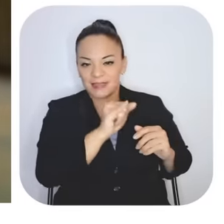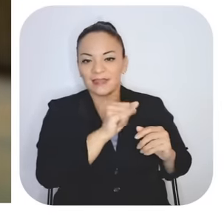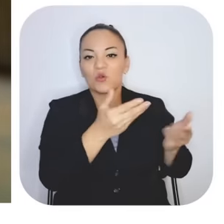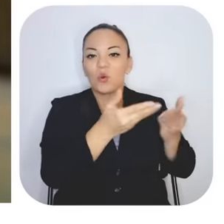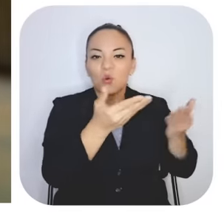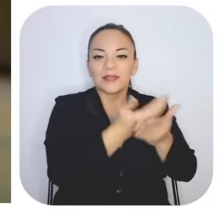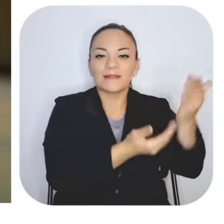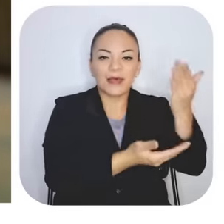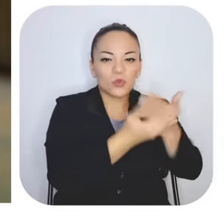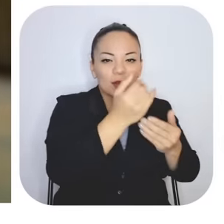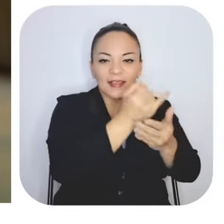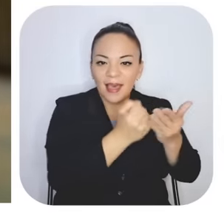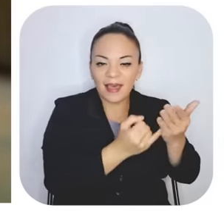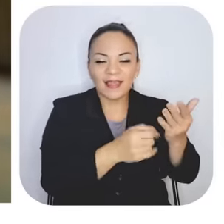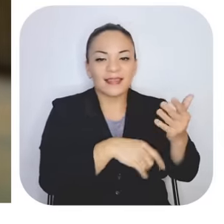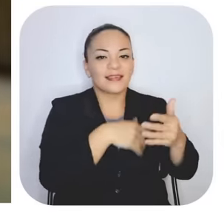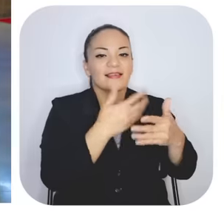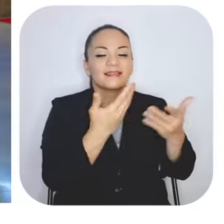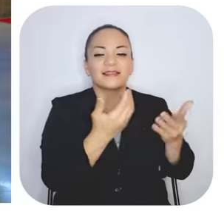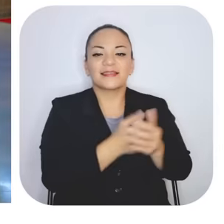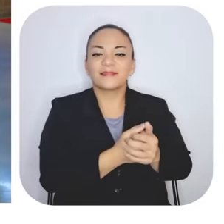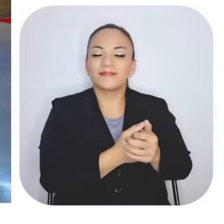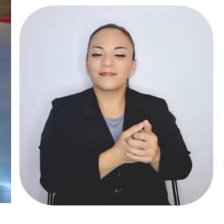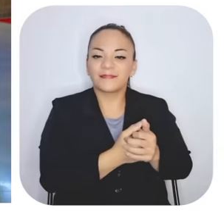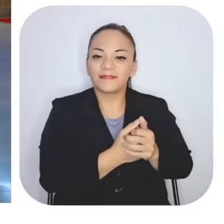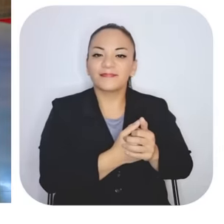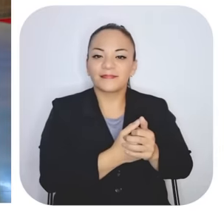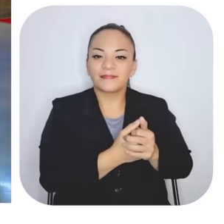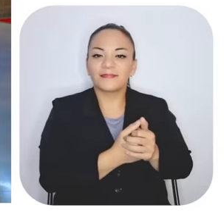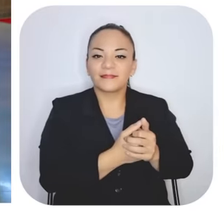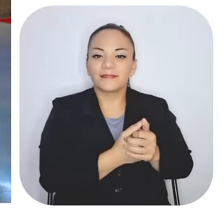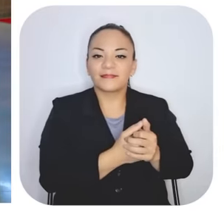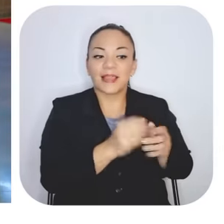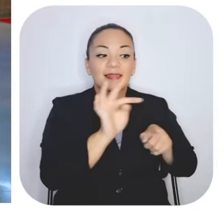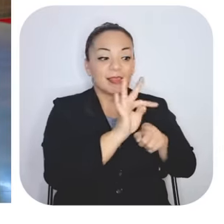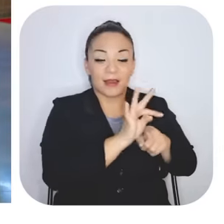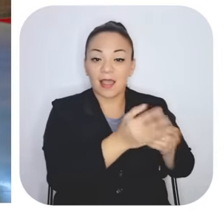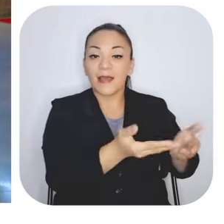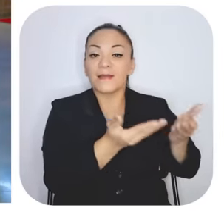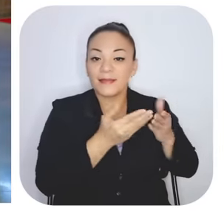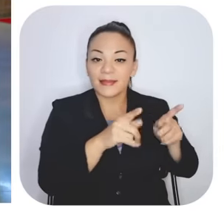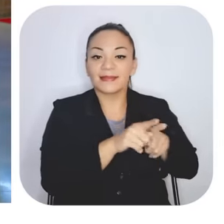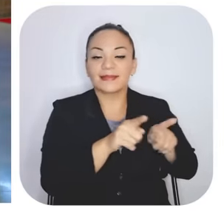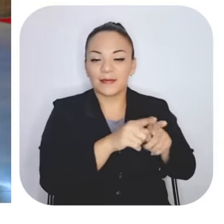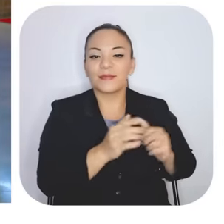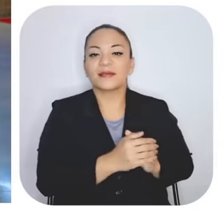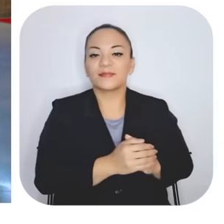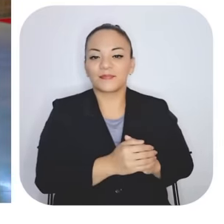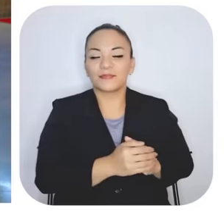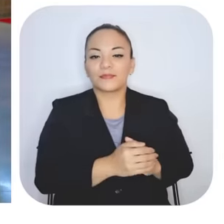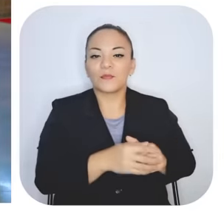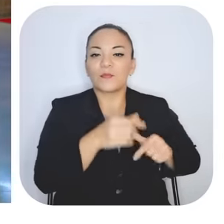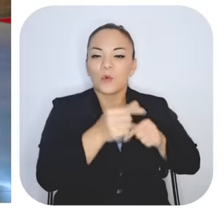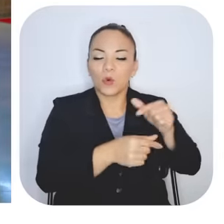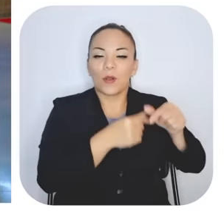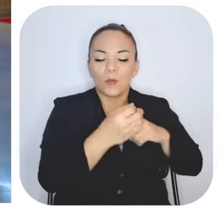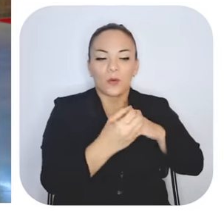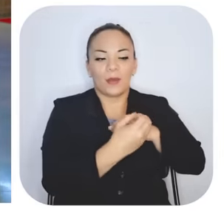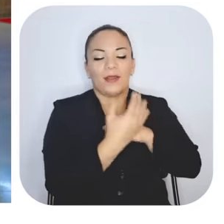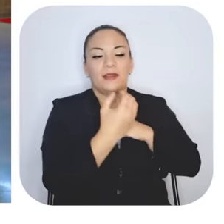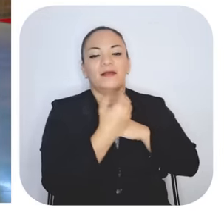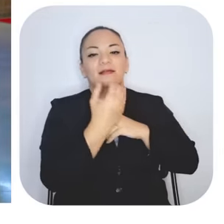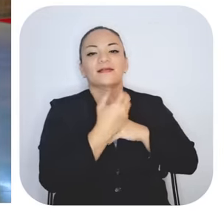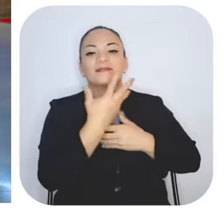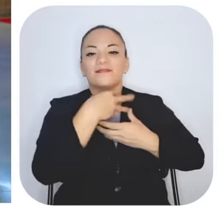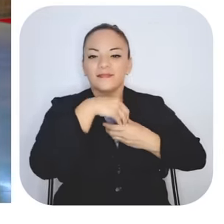cosas, manualidades. Entonces recibías también terapias, entonces como que ya como que me entrando en muchas